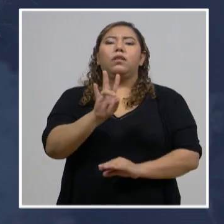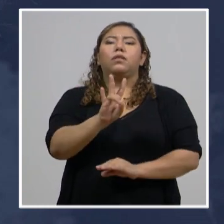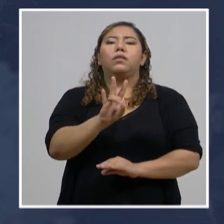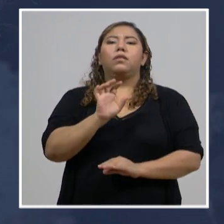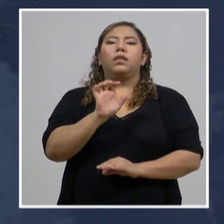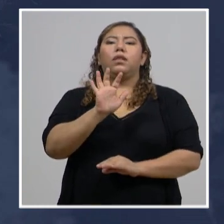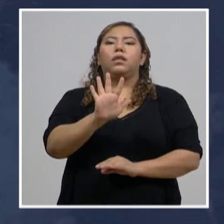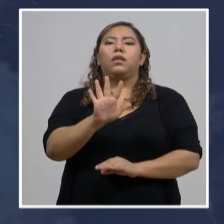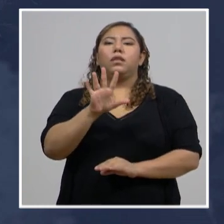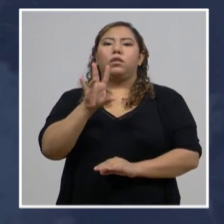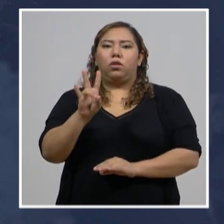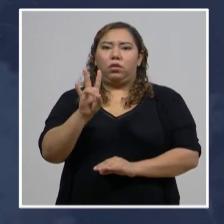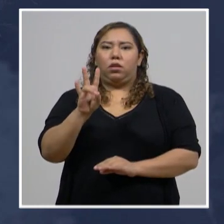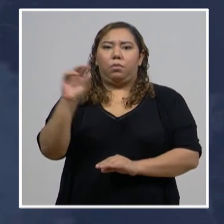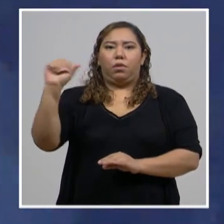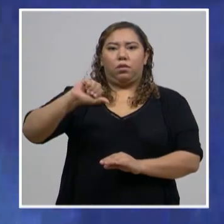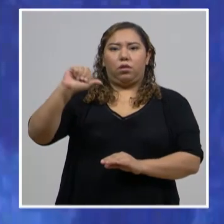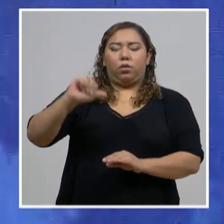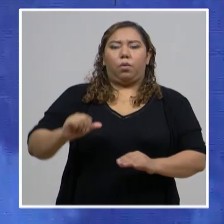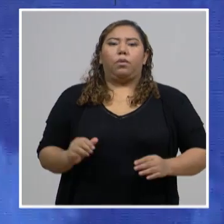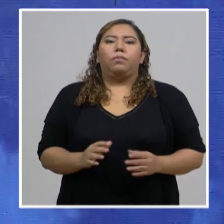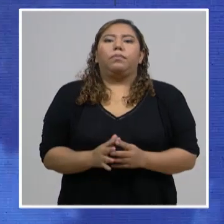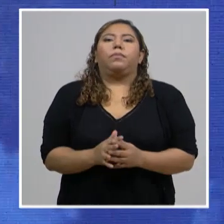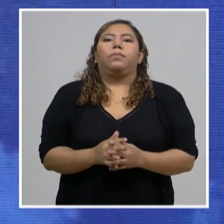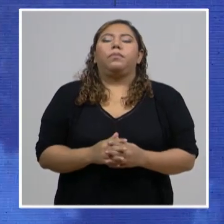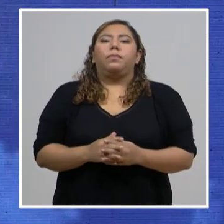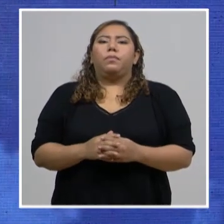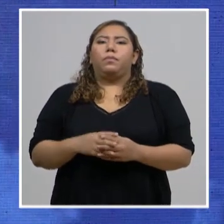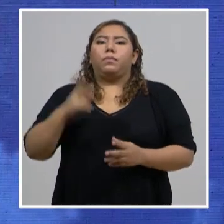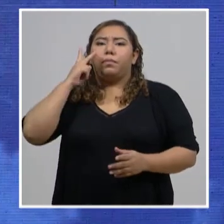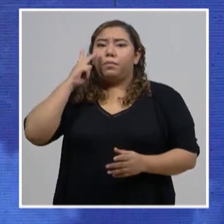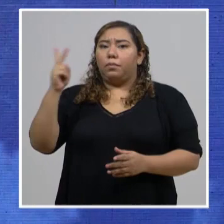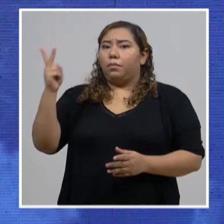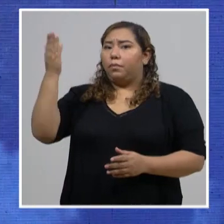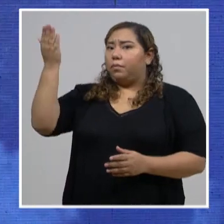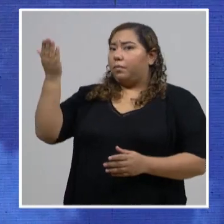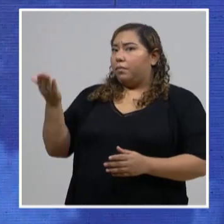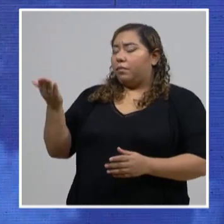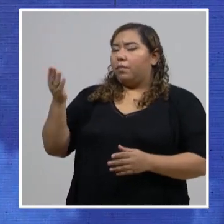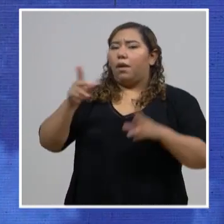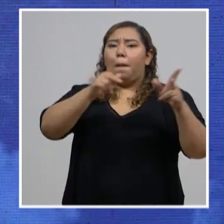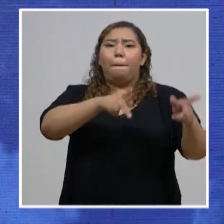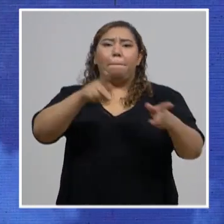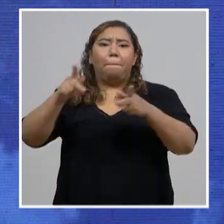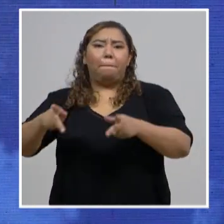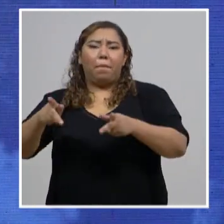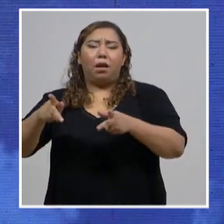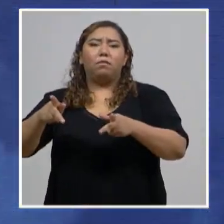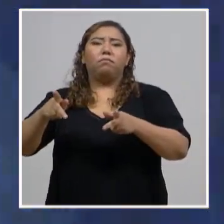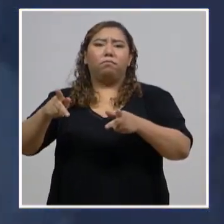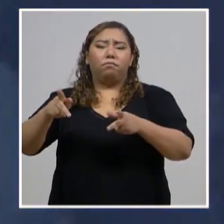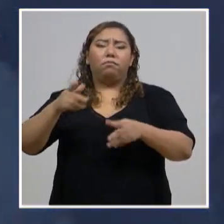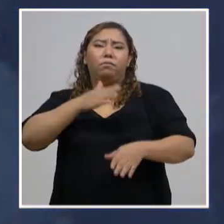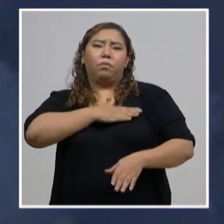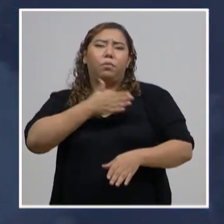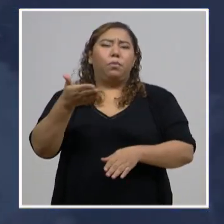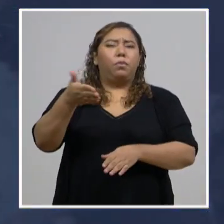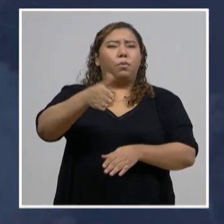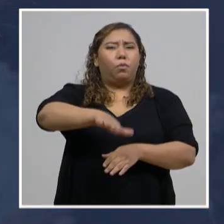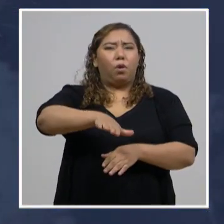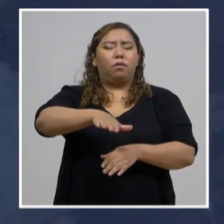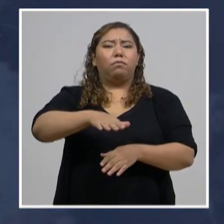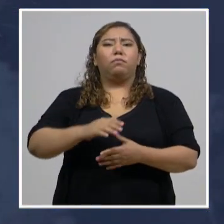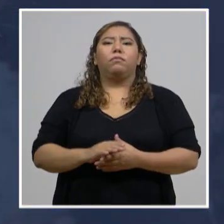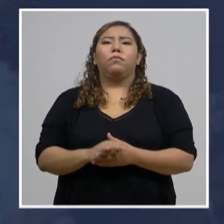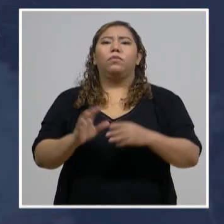casos para este día. Y continuamos y vemos, lamentablemente, las personas que han perdido la vida en esta epidemia. En el